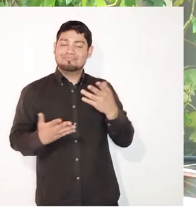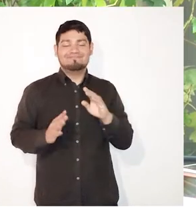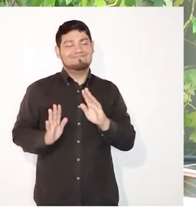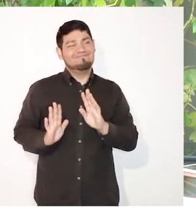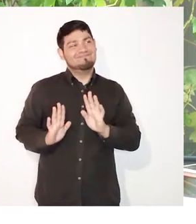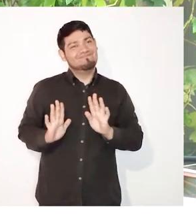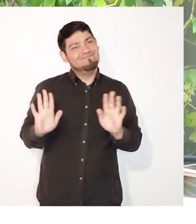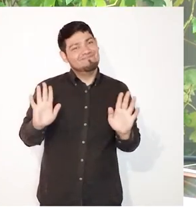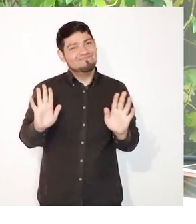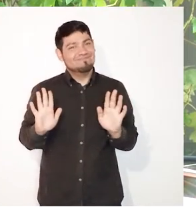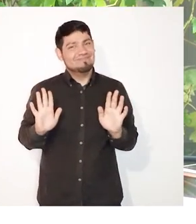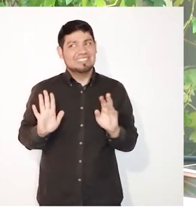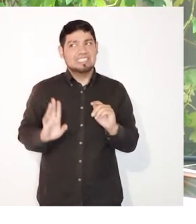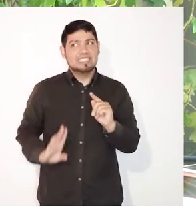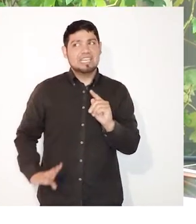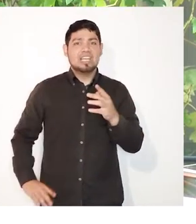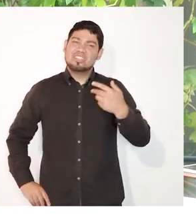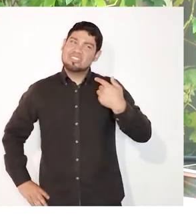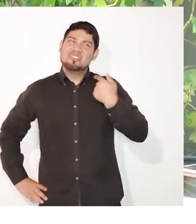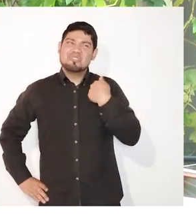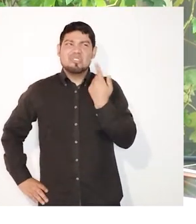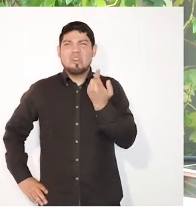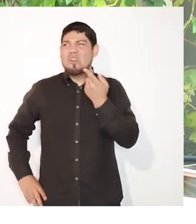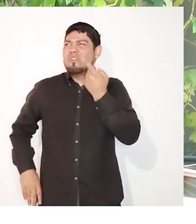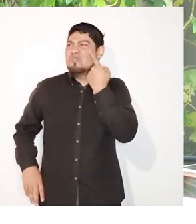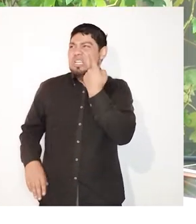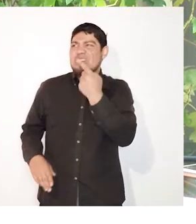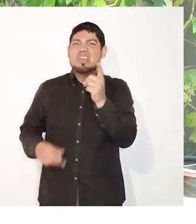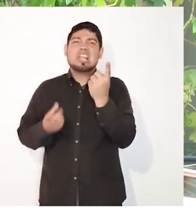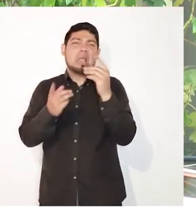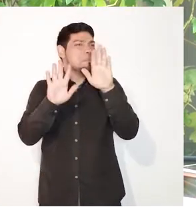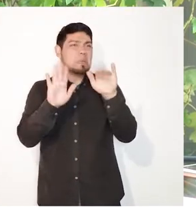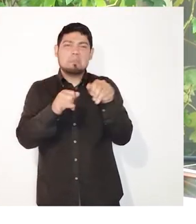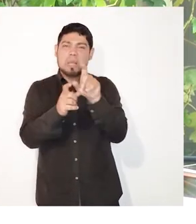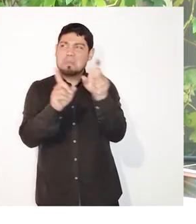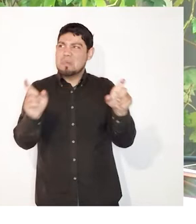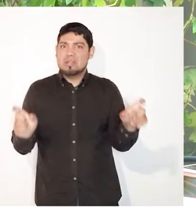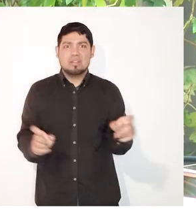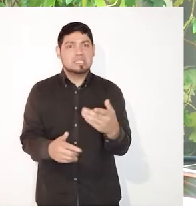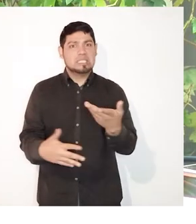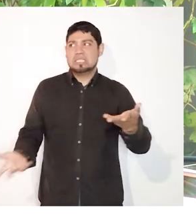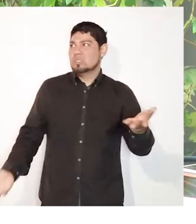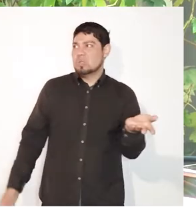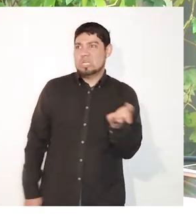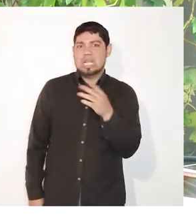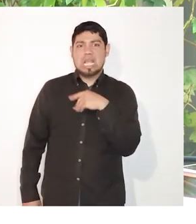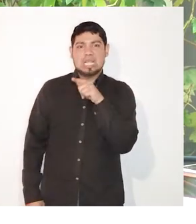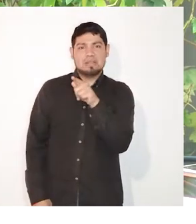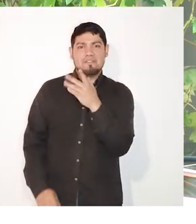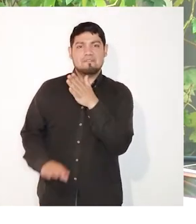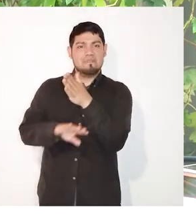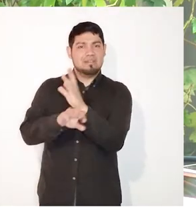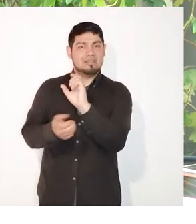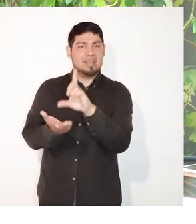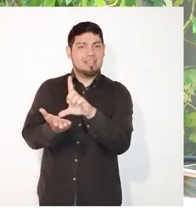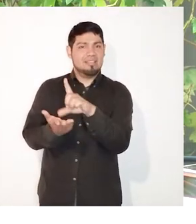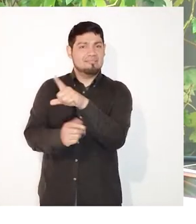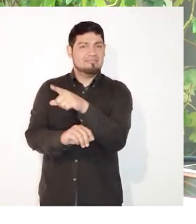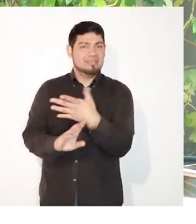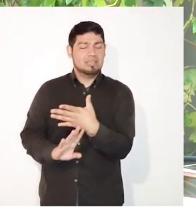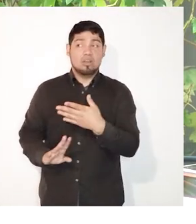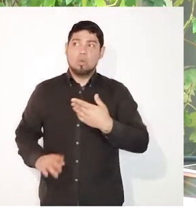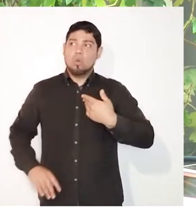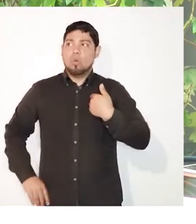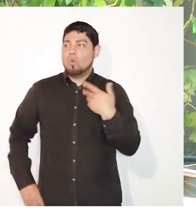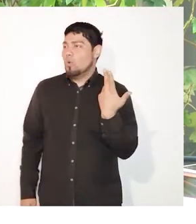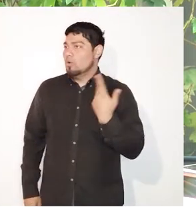Andrew Whirlpool es un conocido, pero tiene futuro. Fijo que me encontraré con los mismos snobs de siempre. No